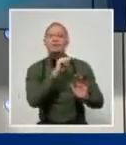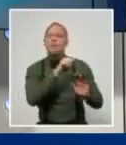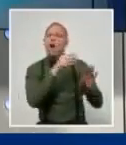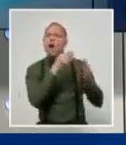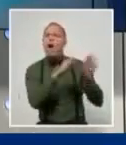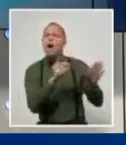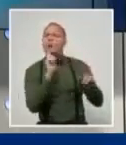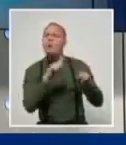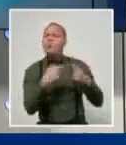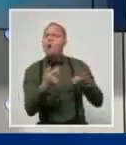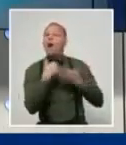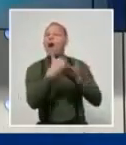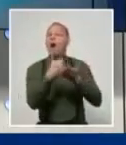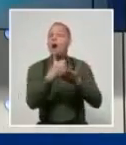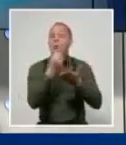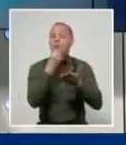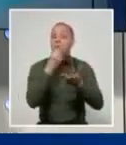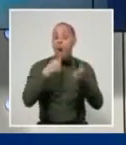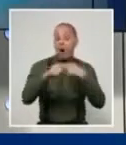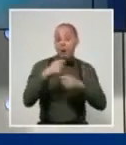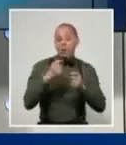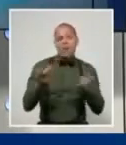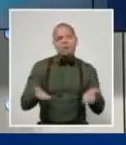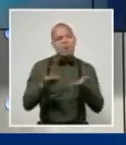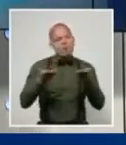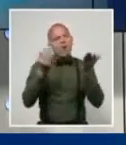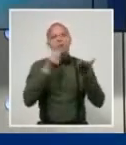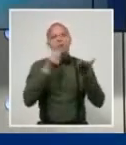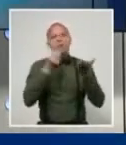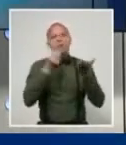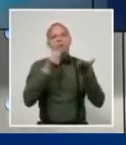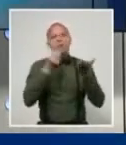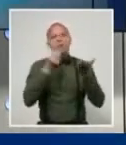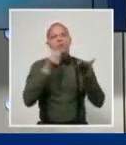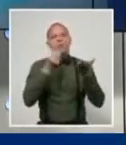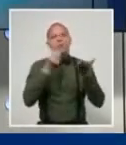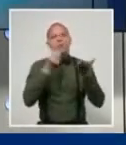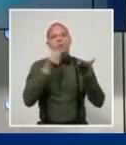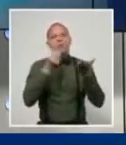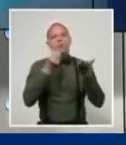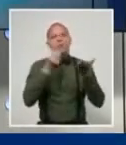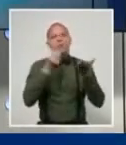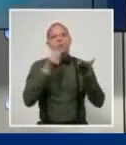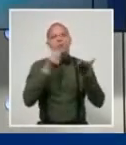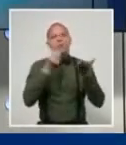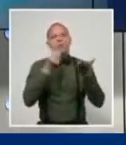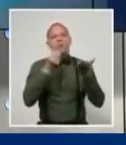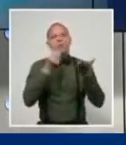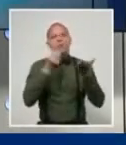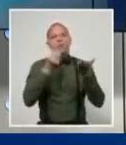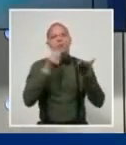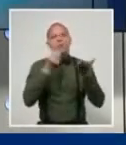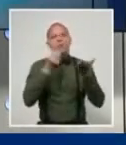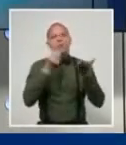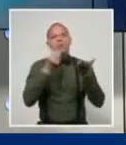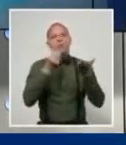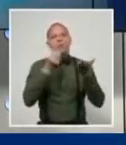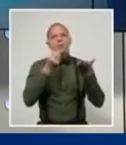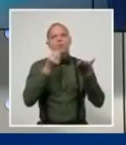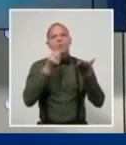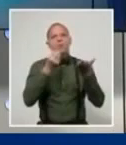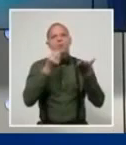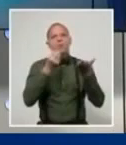y acelerar el programa de transformaciones. Para ahí, pero este hombre, ustedes están viendo, a ver si no es un títere,